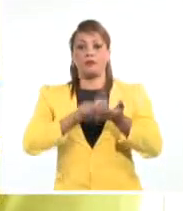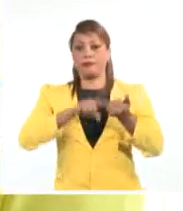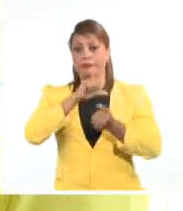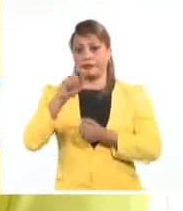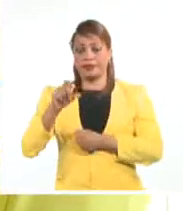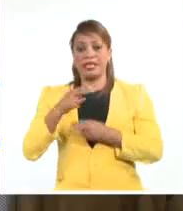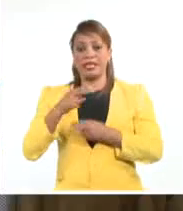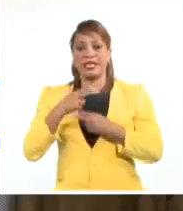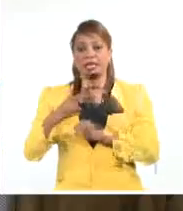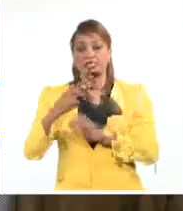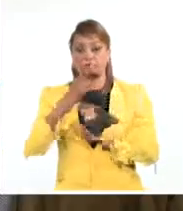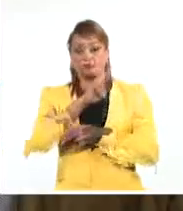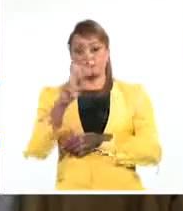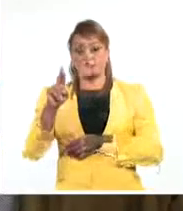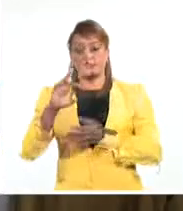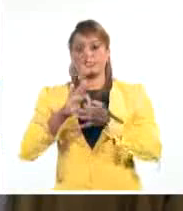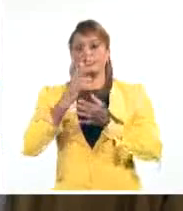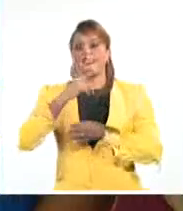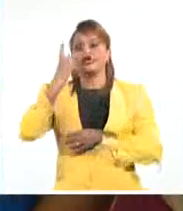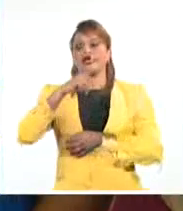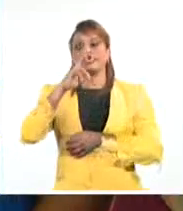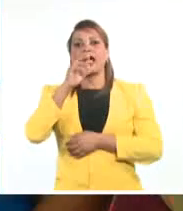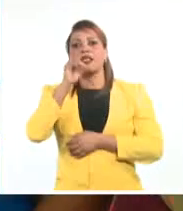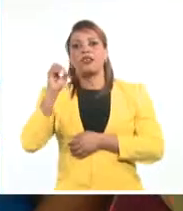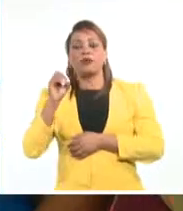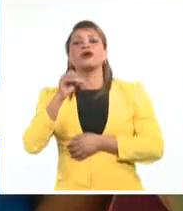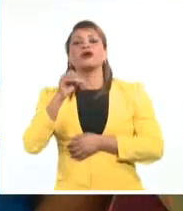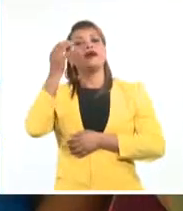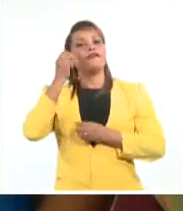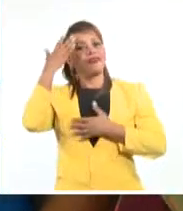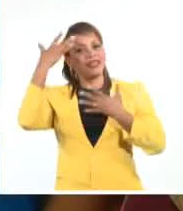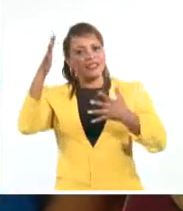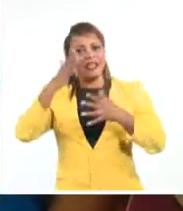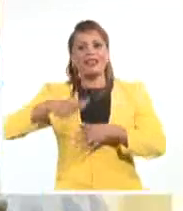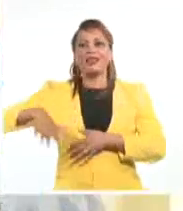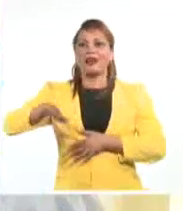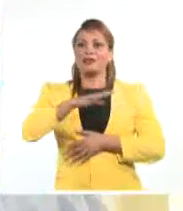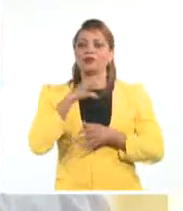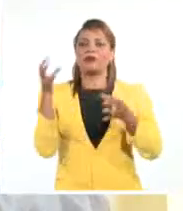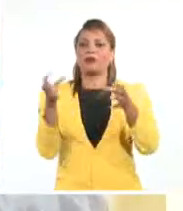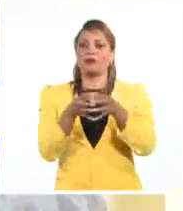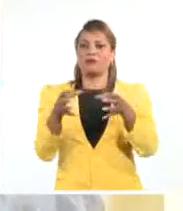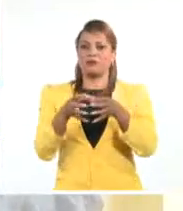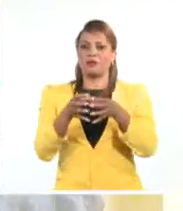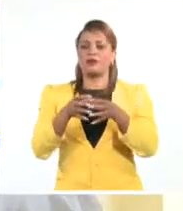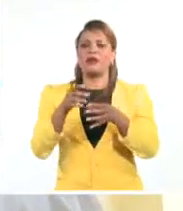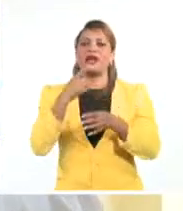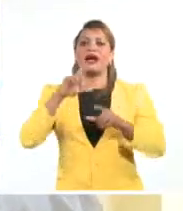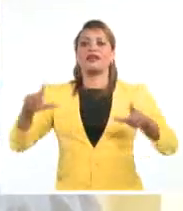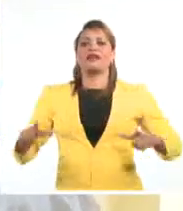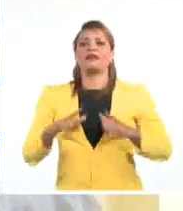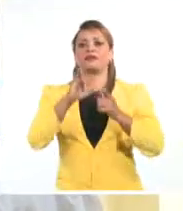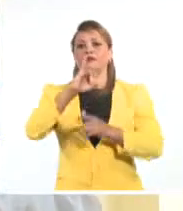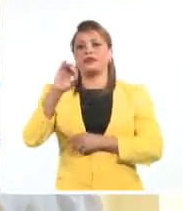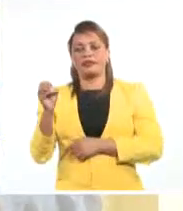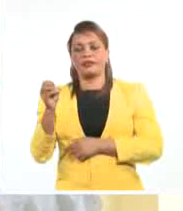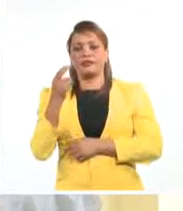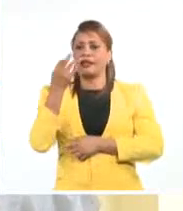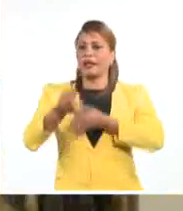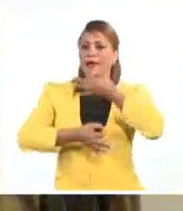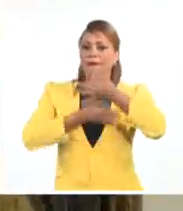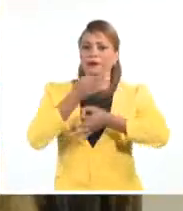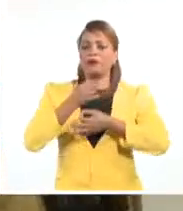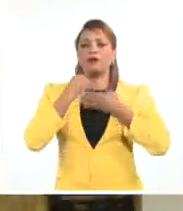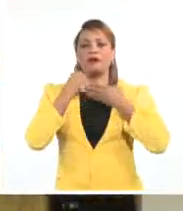Héroe de la República y Coordinadora Nacional de los CDR, felicitó al colectivo de Medicuba en su aniversario 60. Los reconoció además por